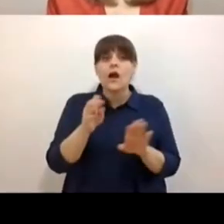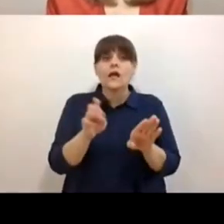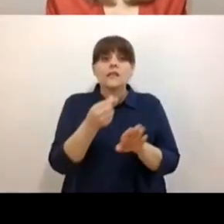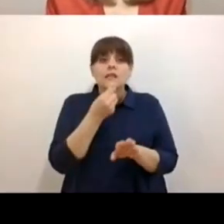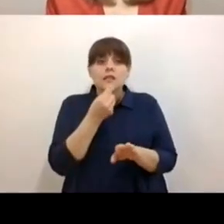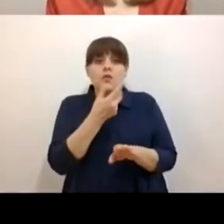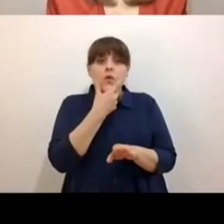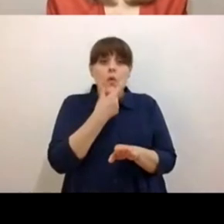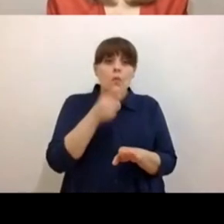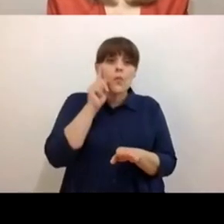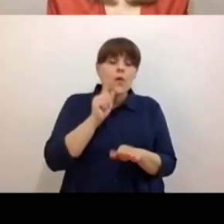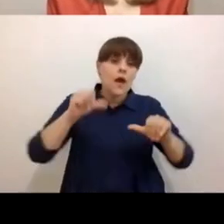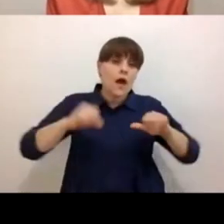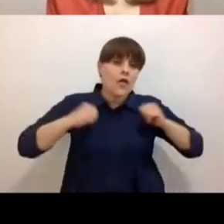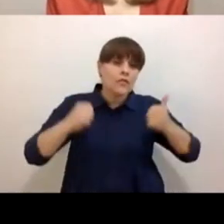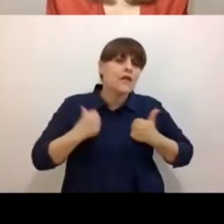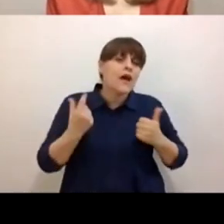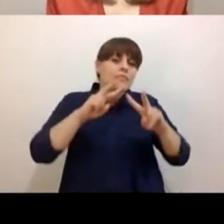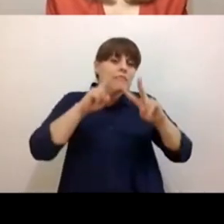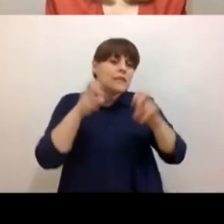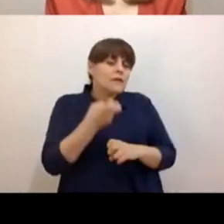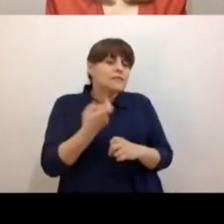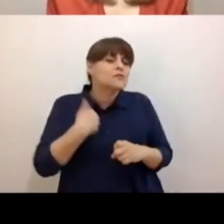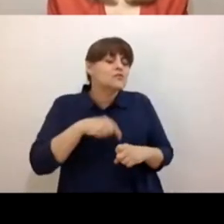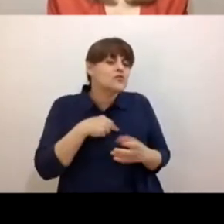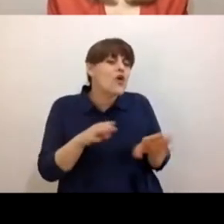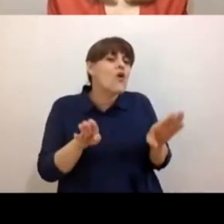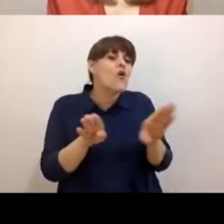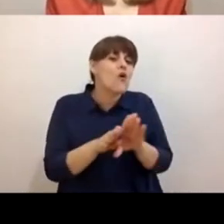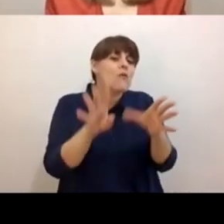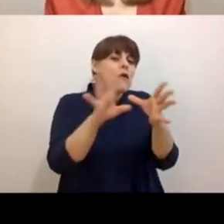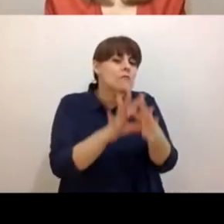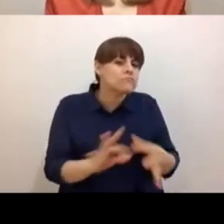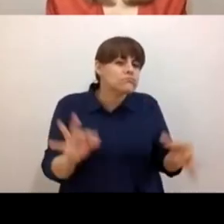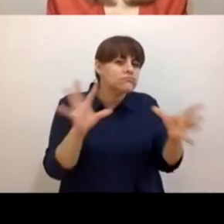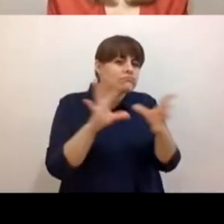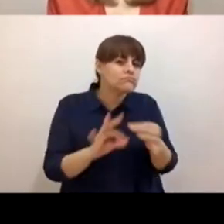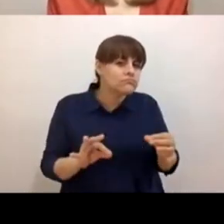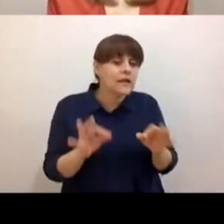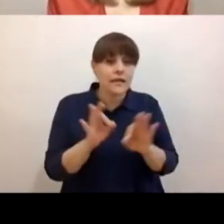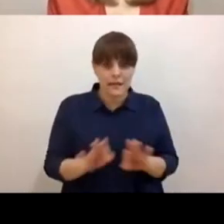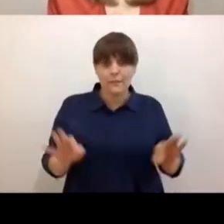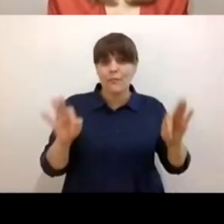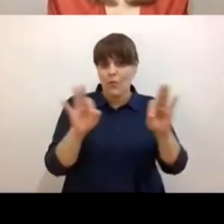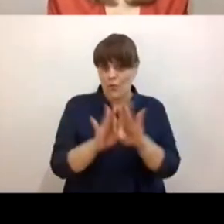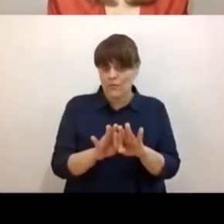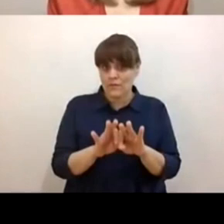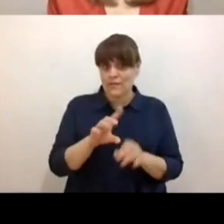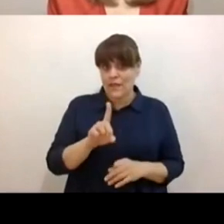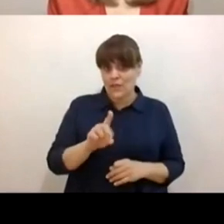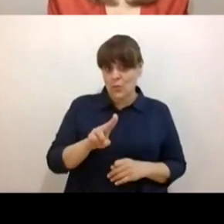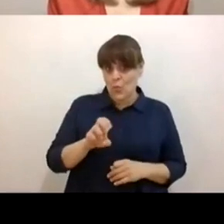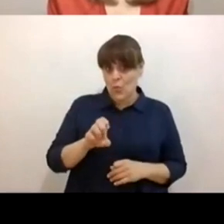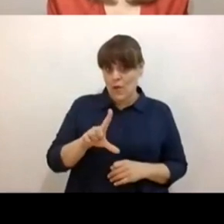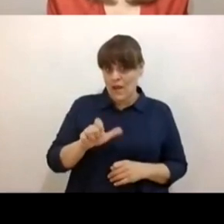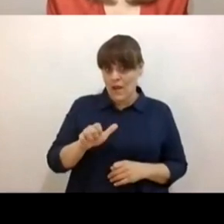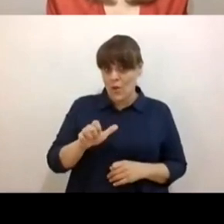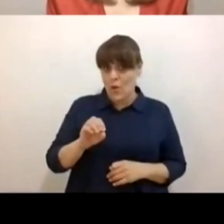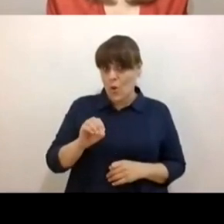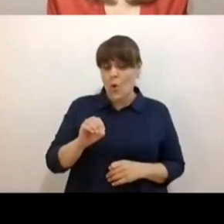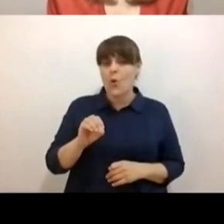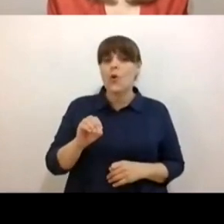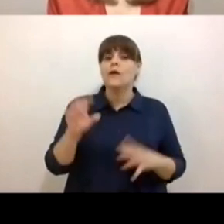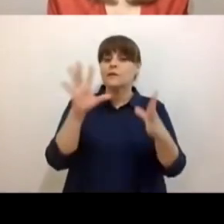adolescentes. Y creo que es importante darle un espacio al duelo, ¿no? Entender que además cada